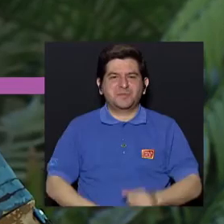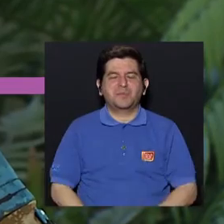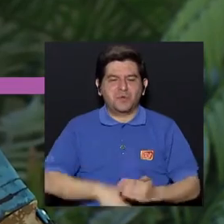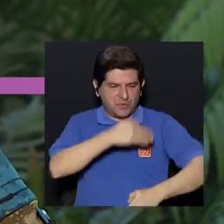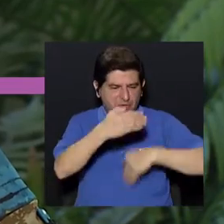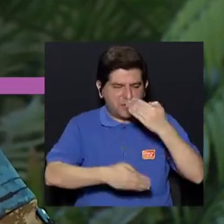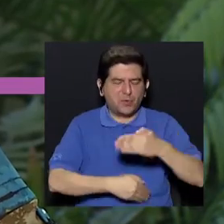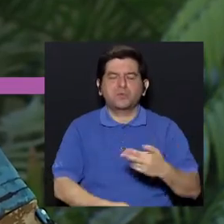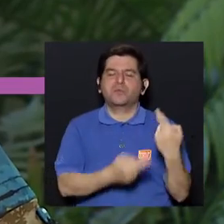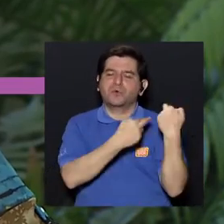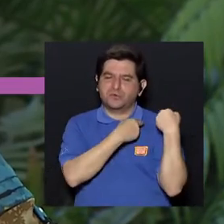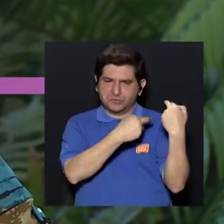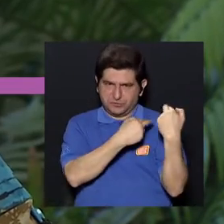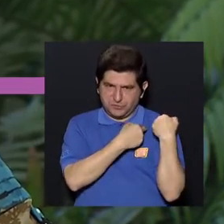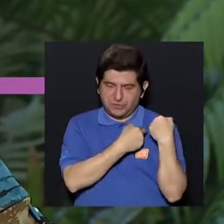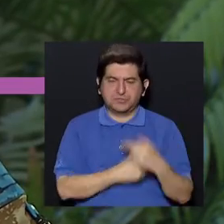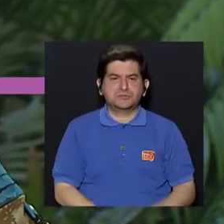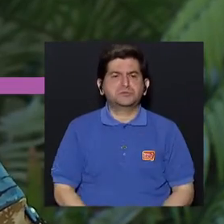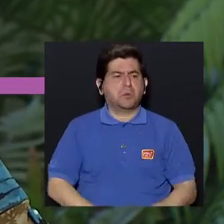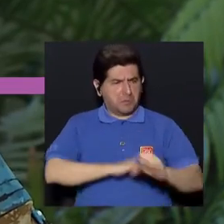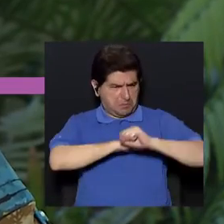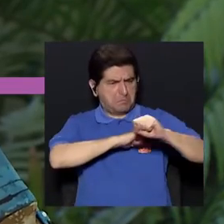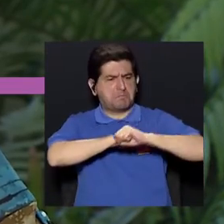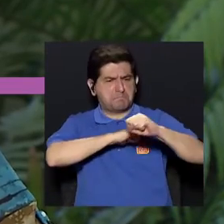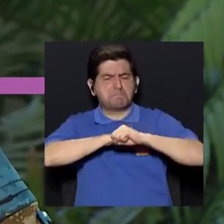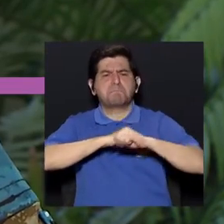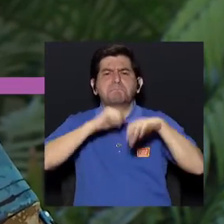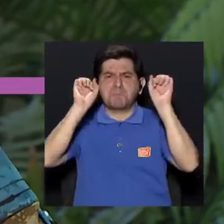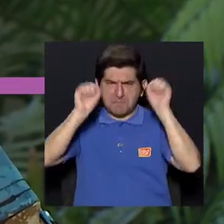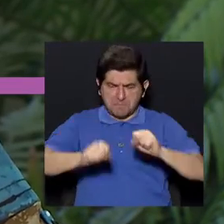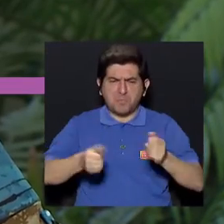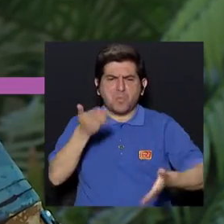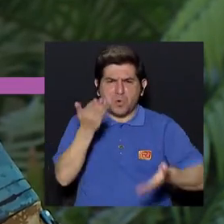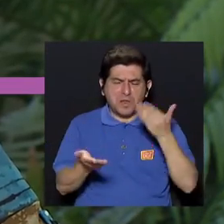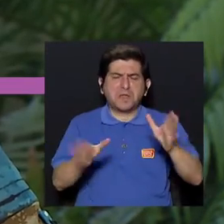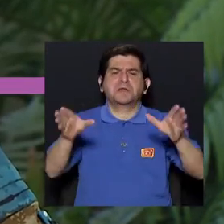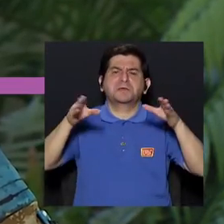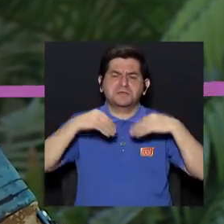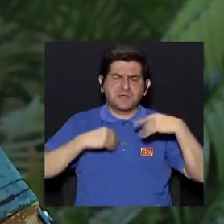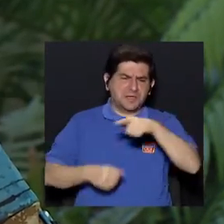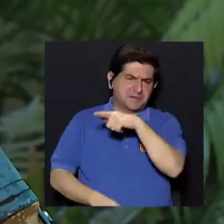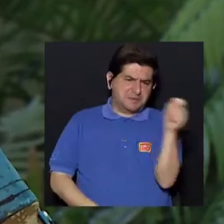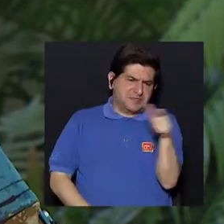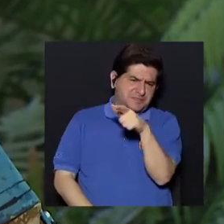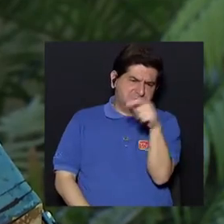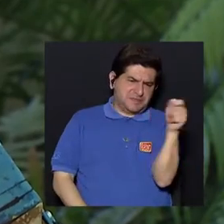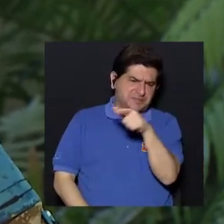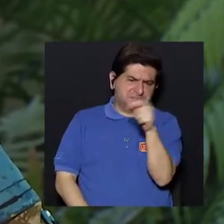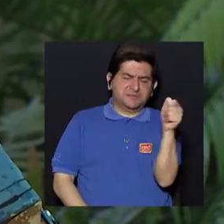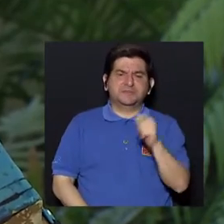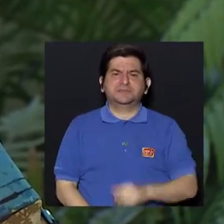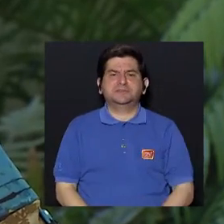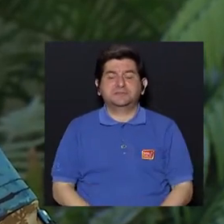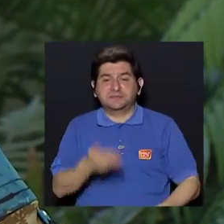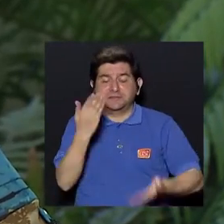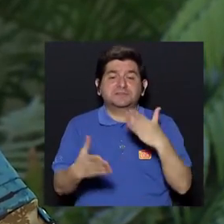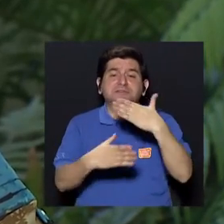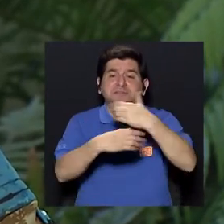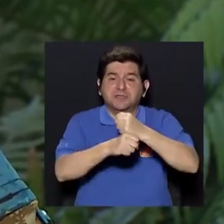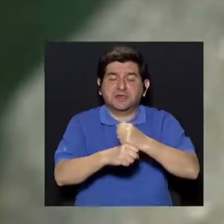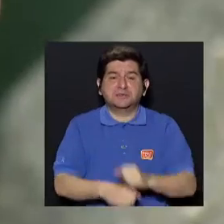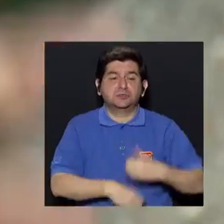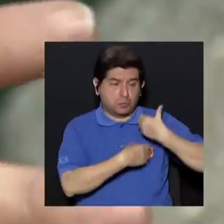responsablemente, ¿verdad? Esto, digamos, hay campañas que puede ser que sí lo estén recibiendo mensualmente, ¿verdad? Pueden estarse